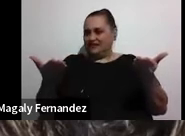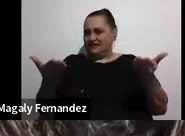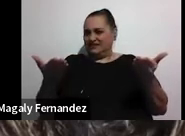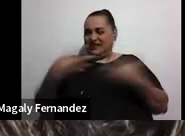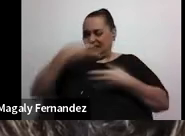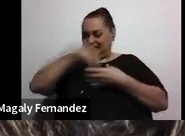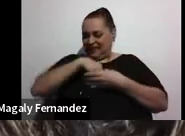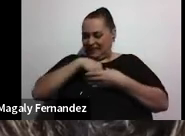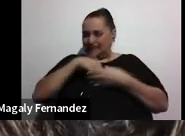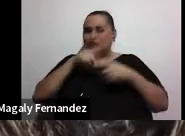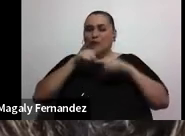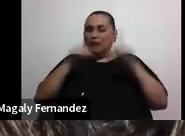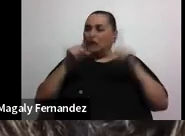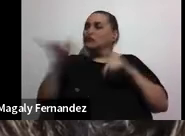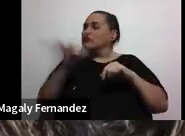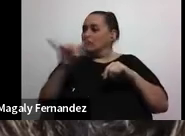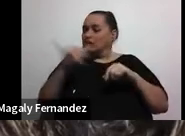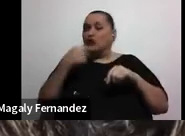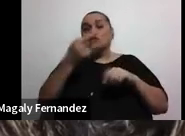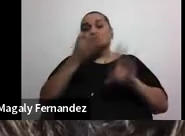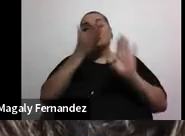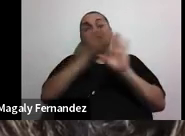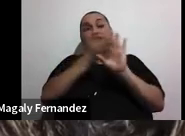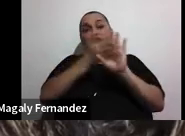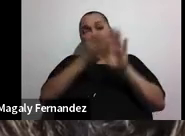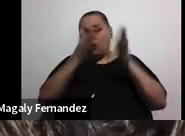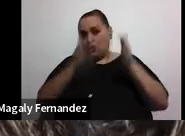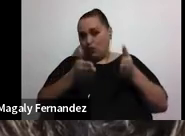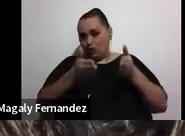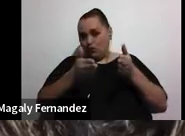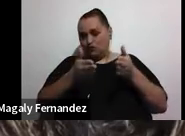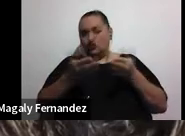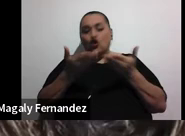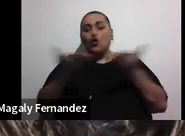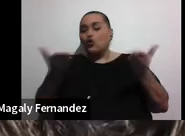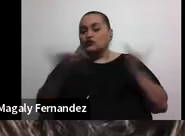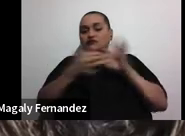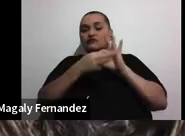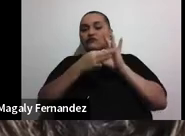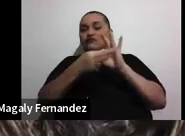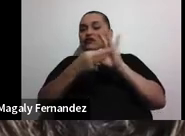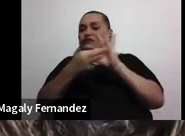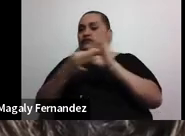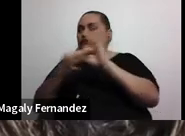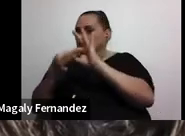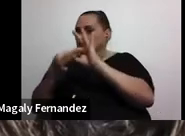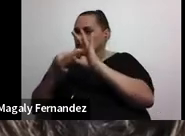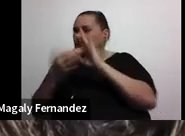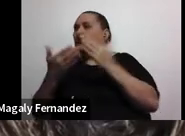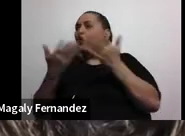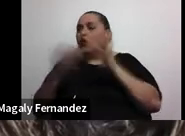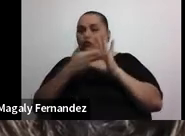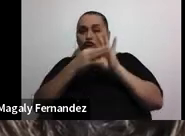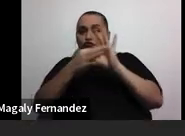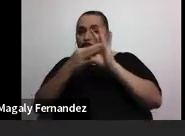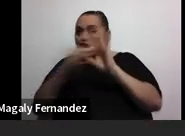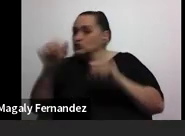también tienen que ser como los psicólogos llamamos cosas relacionales, de cómo nos relacionamos con las otras personas.